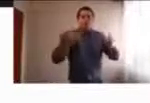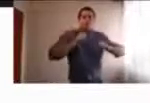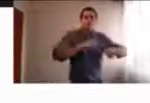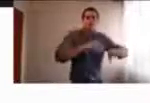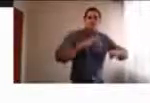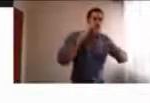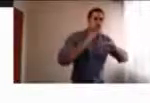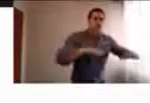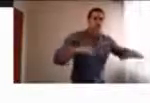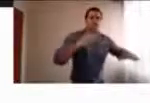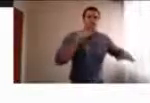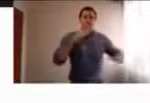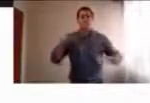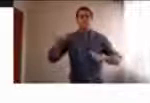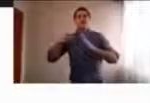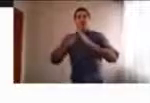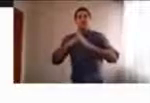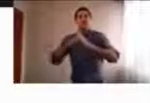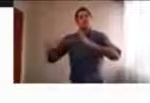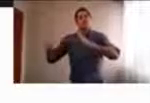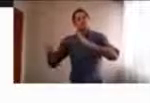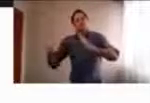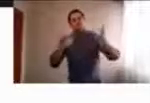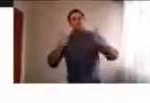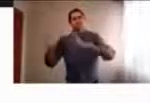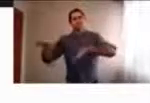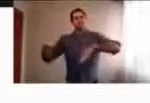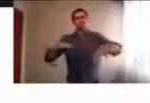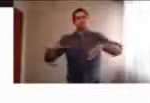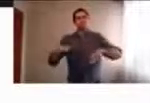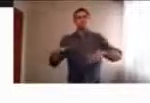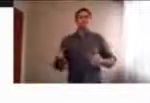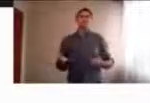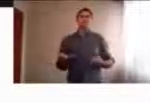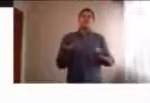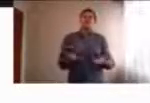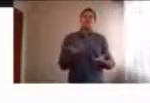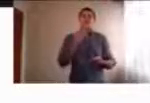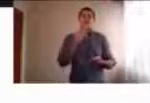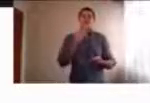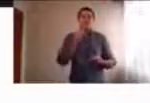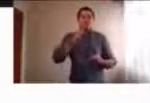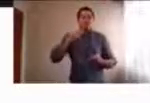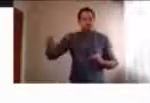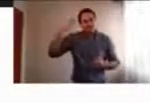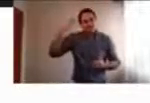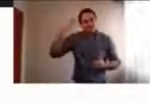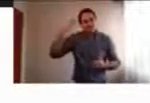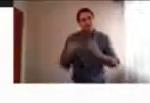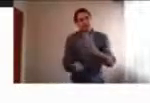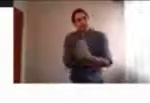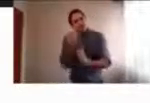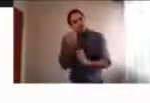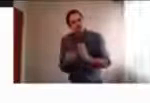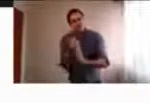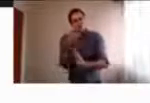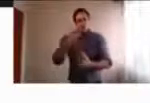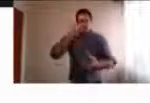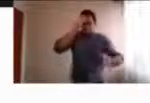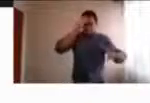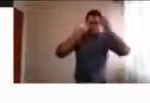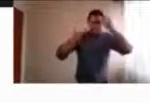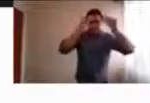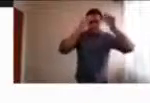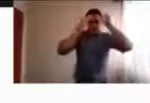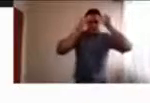que esto también nos implicó como un montón de aprendizajes nuevos, ¿no? Desde, no sé, cosas que teníamos que aprender